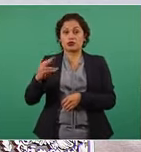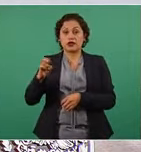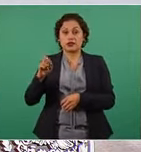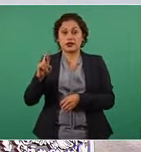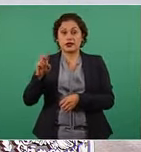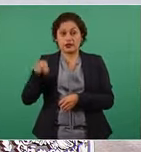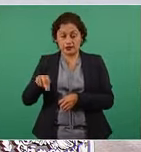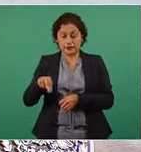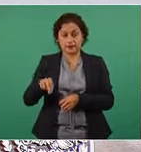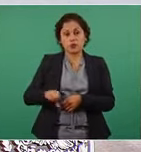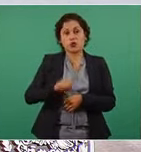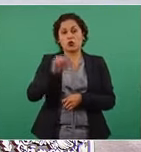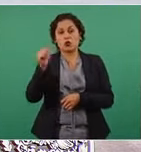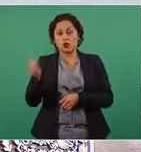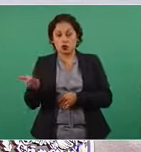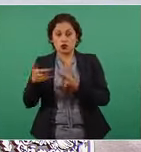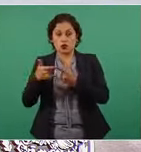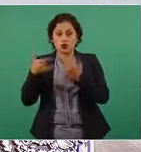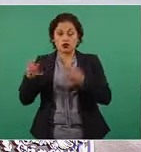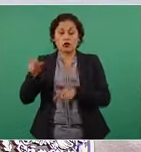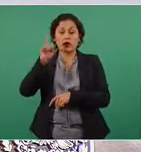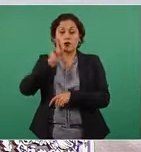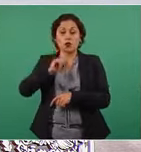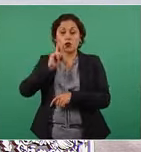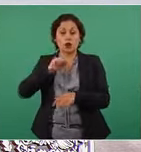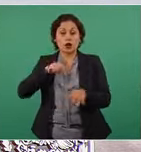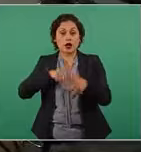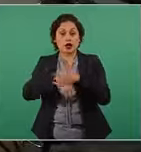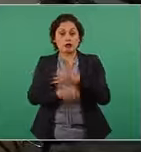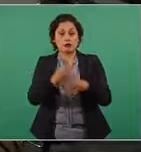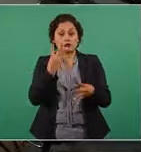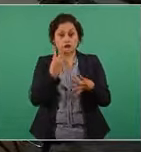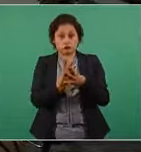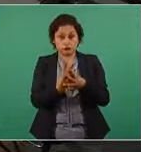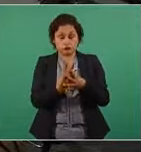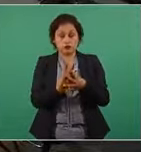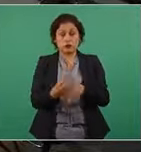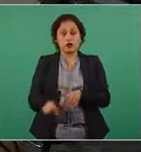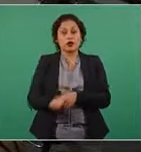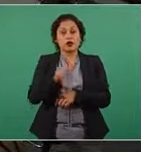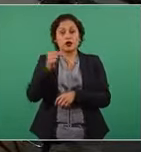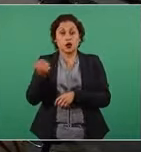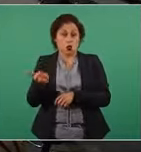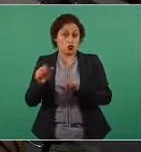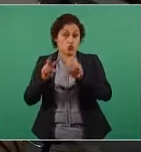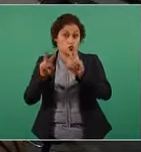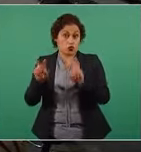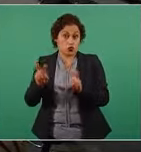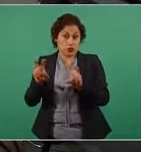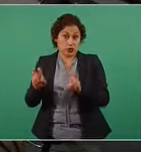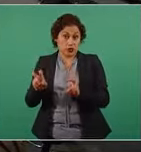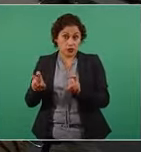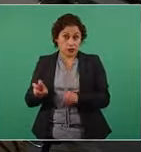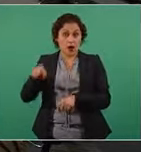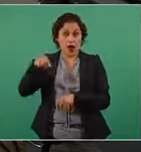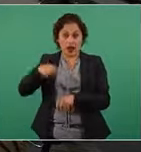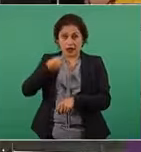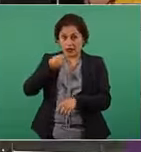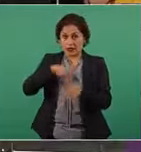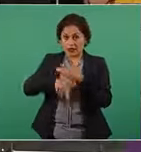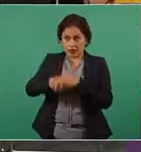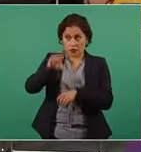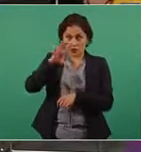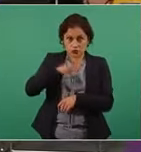compañera que está detenida y otros asuntos que aquí se han denunciado